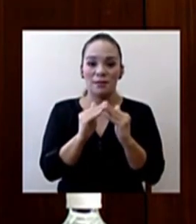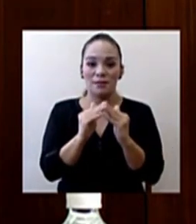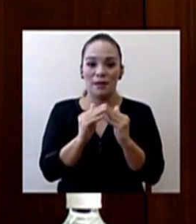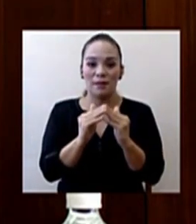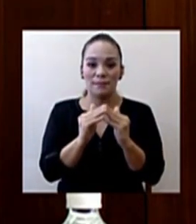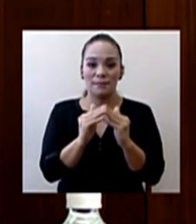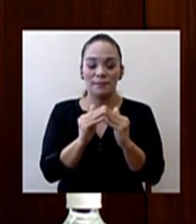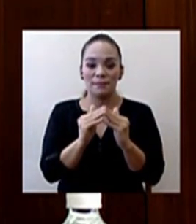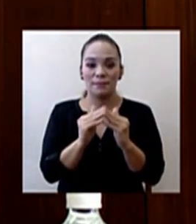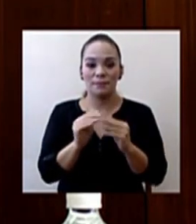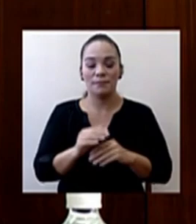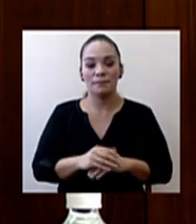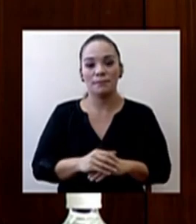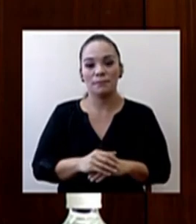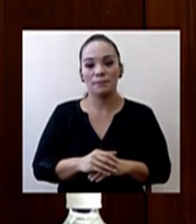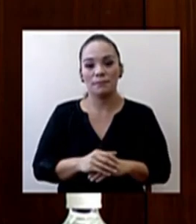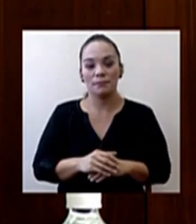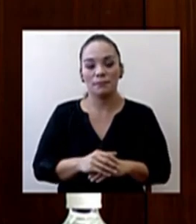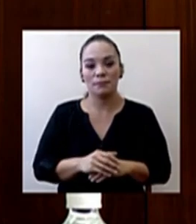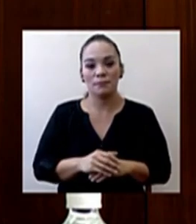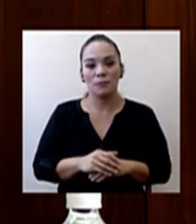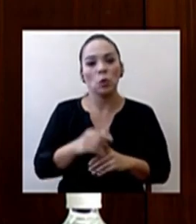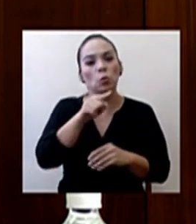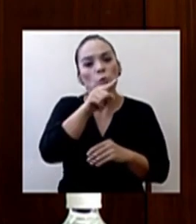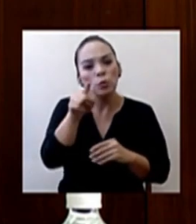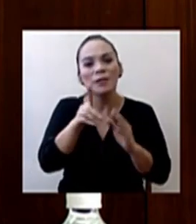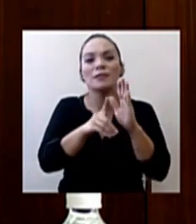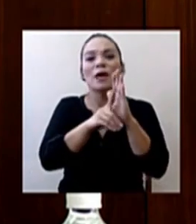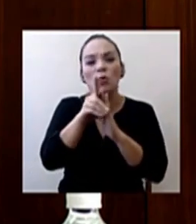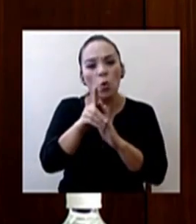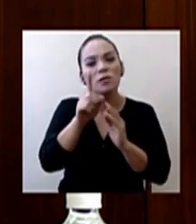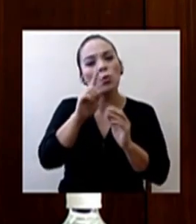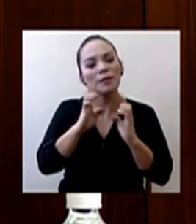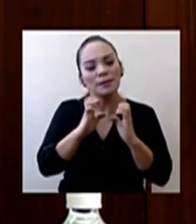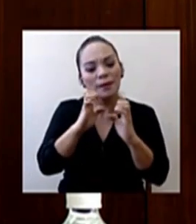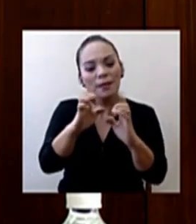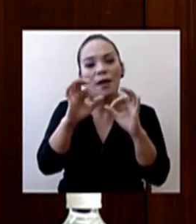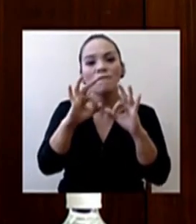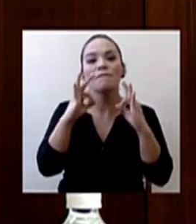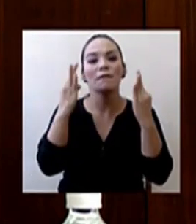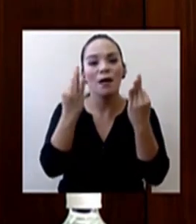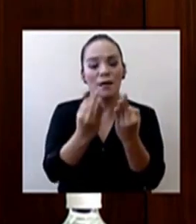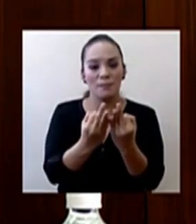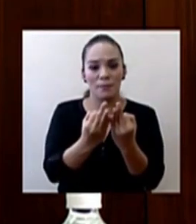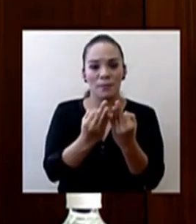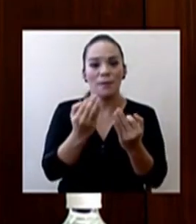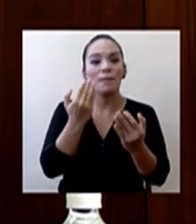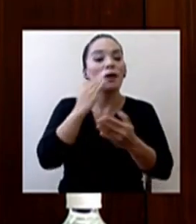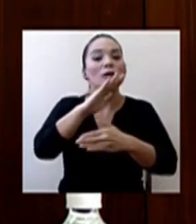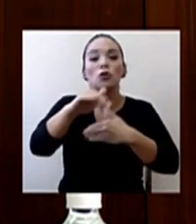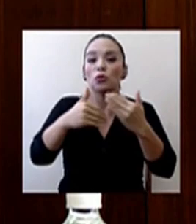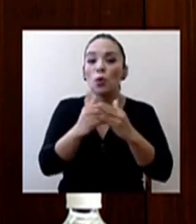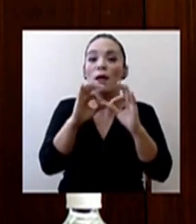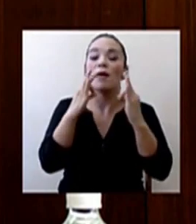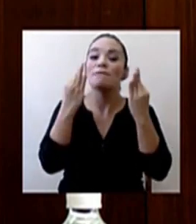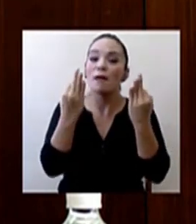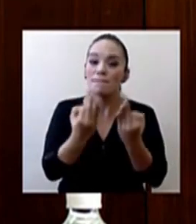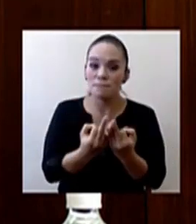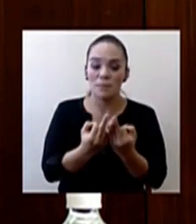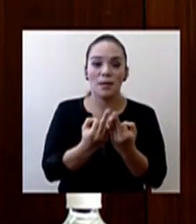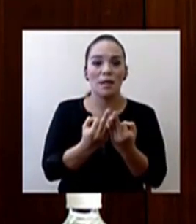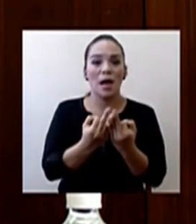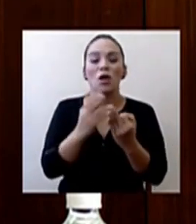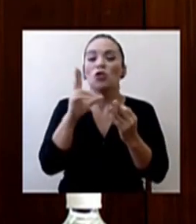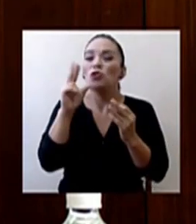desarrolle una estrategia familiar para que toda la familia se exponga lo